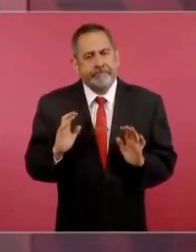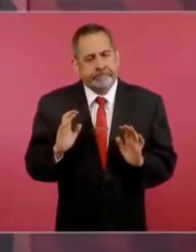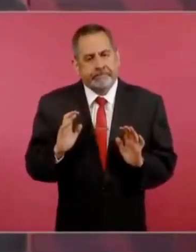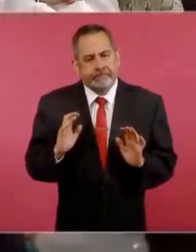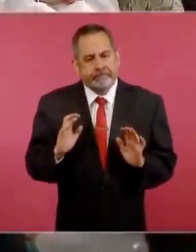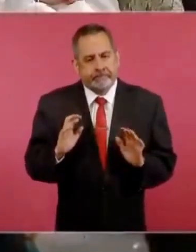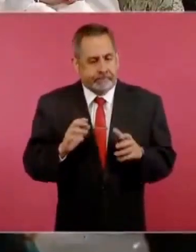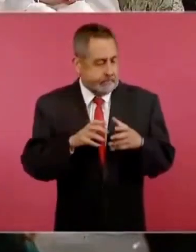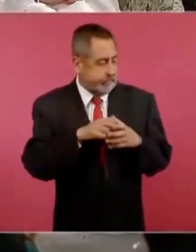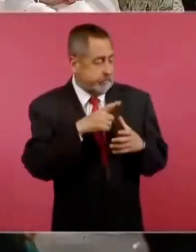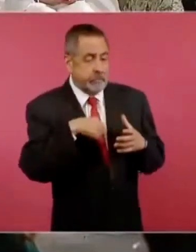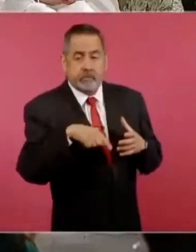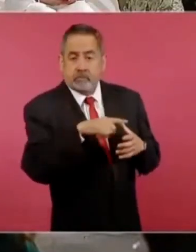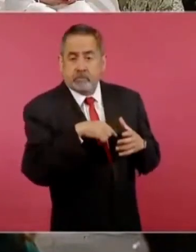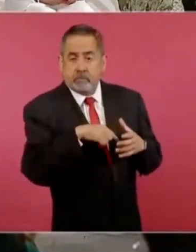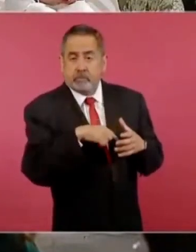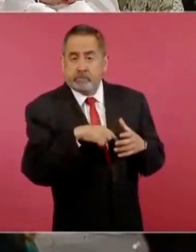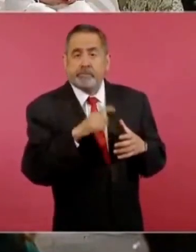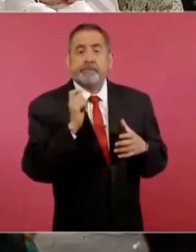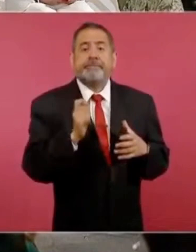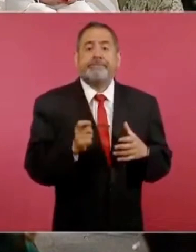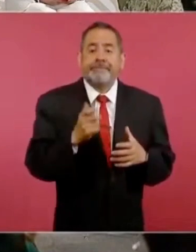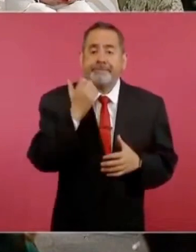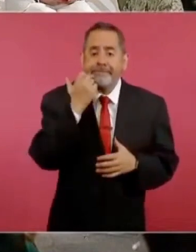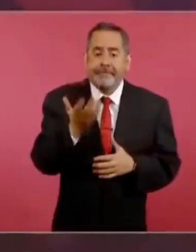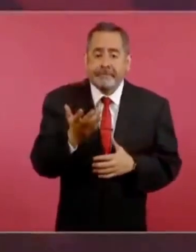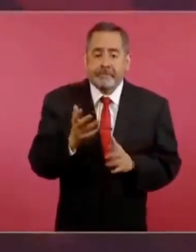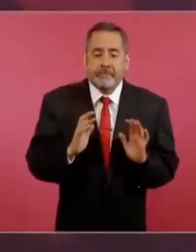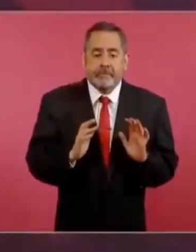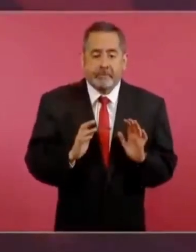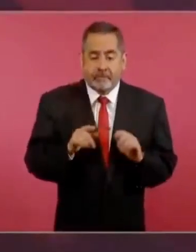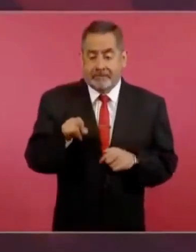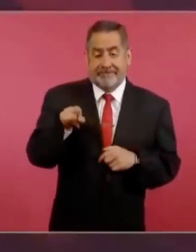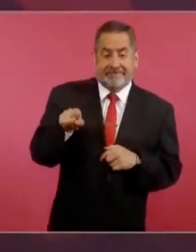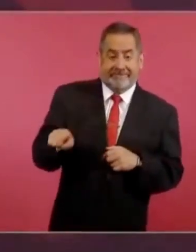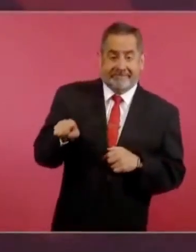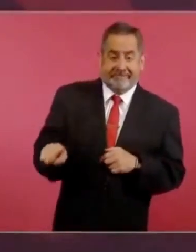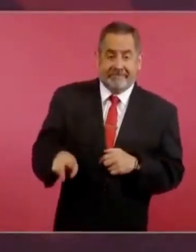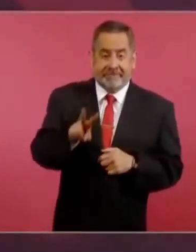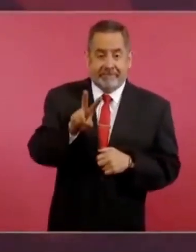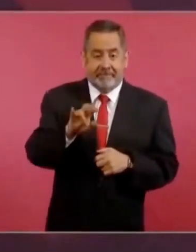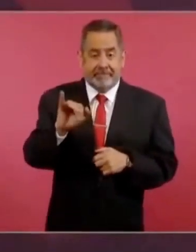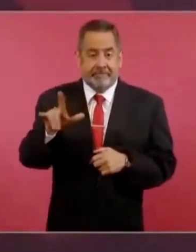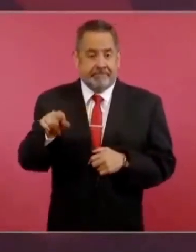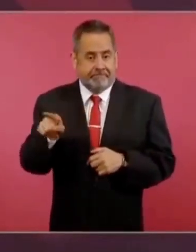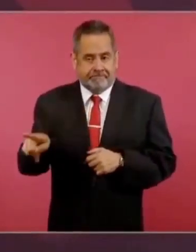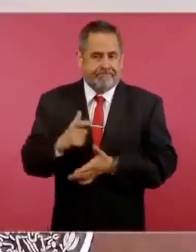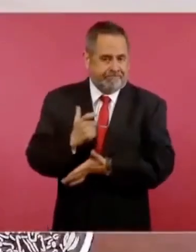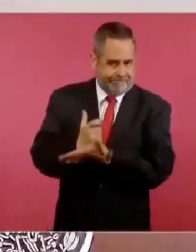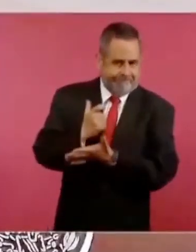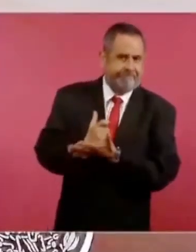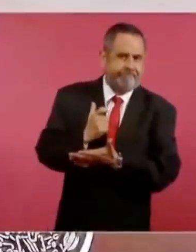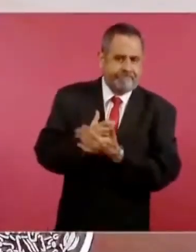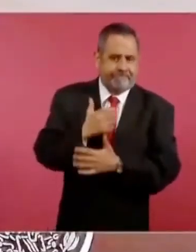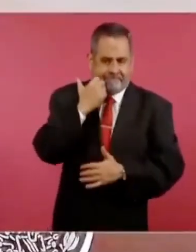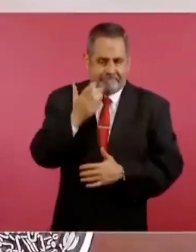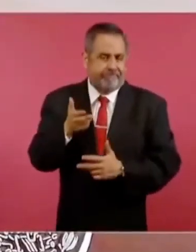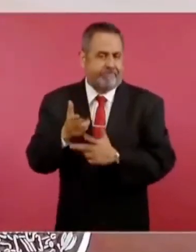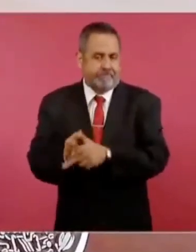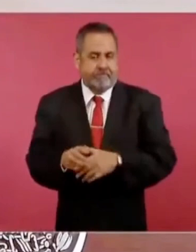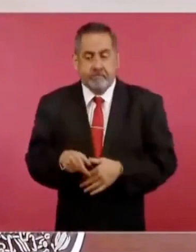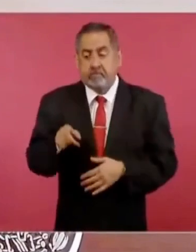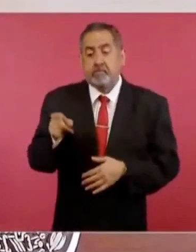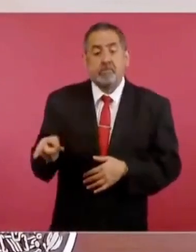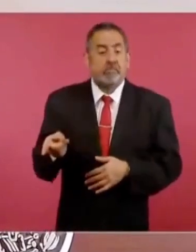uno entre nosotros con quien no tenga villa cuentas pendientes, al que no lo ha